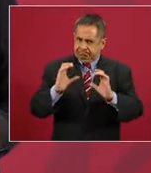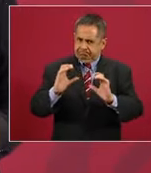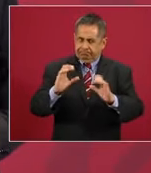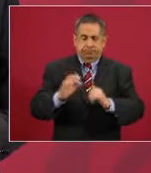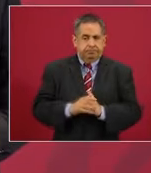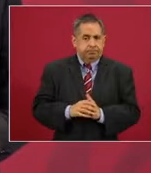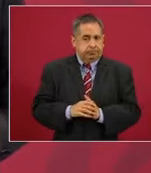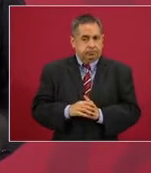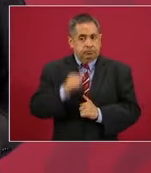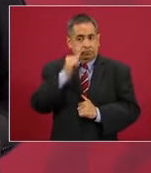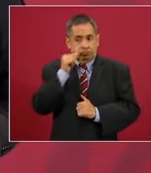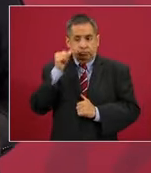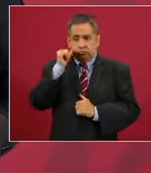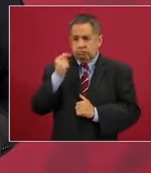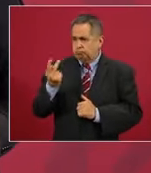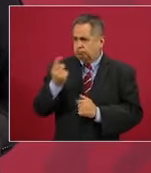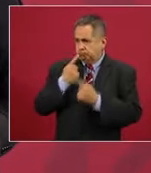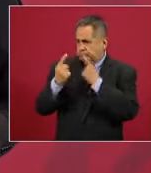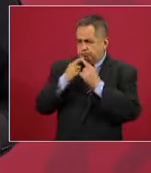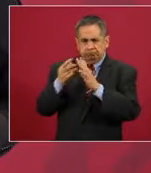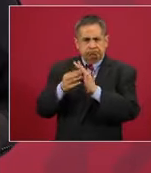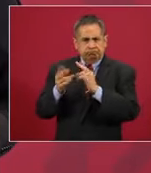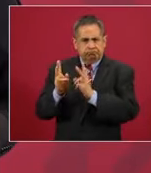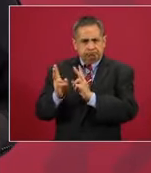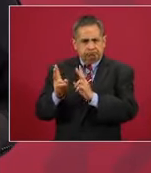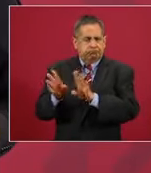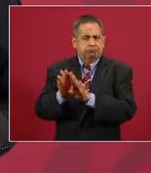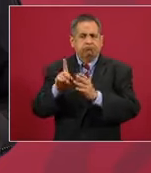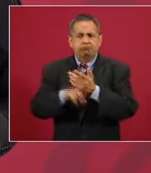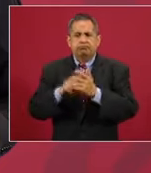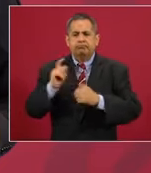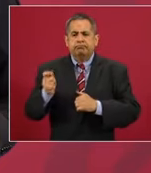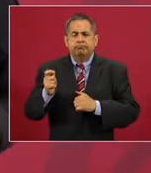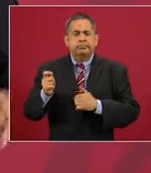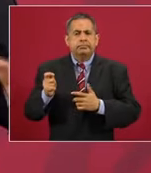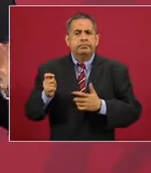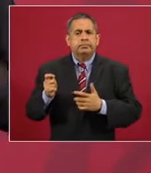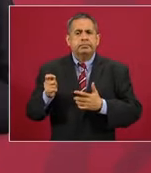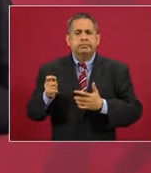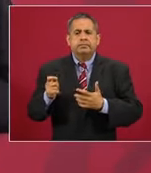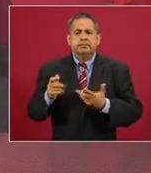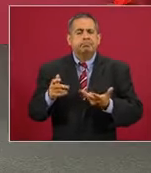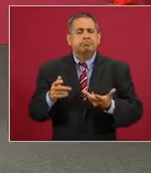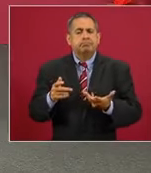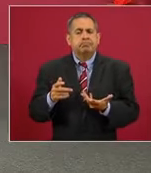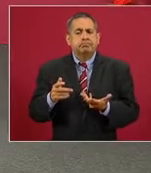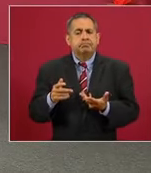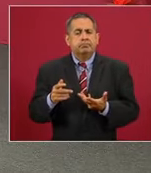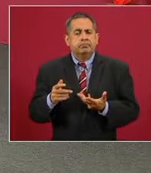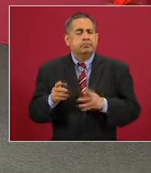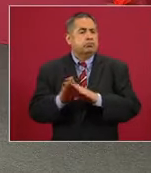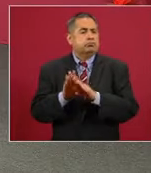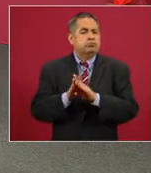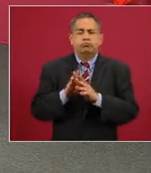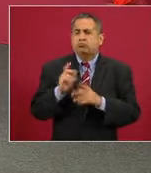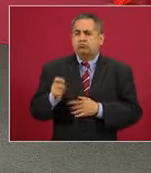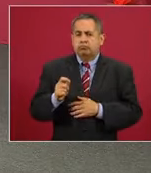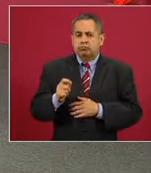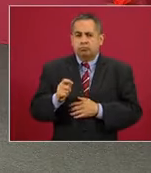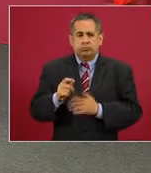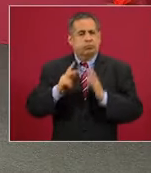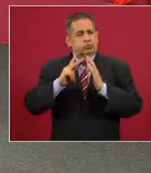ayer hablamos de cómo volver a